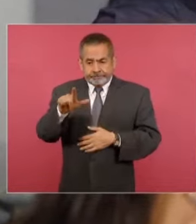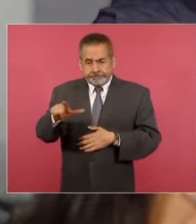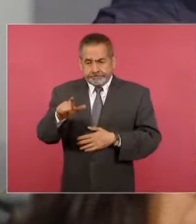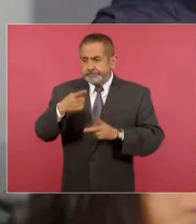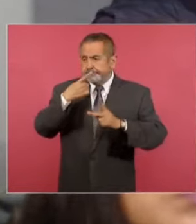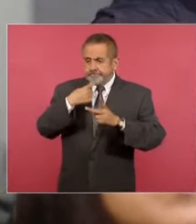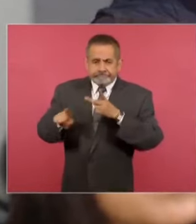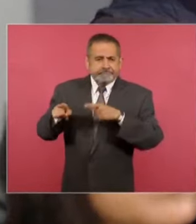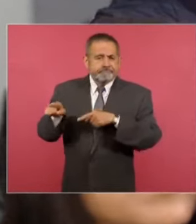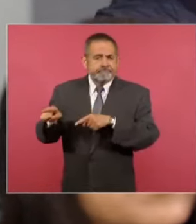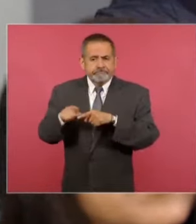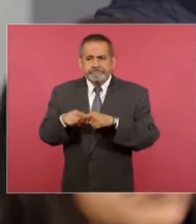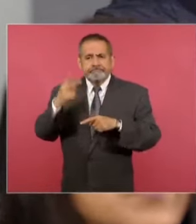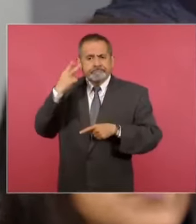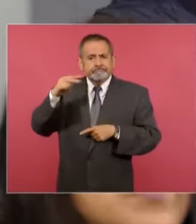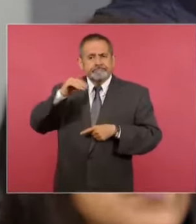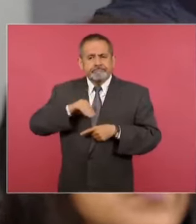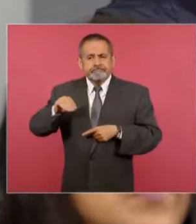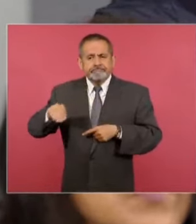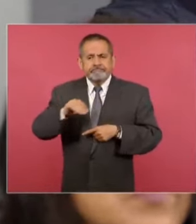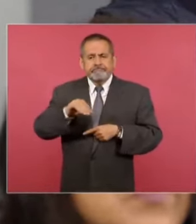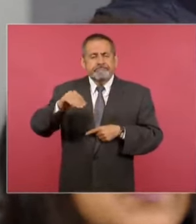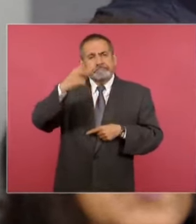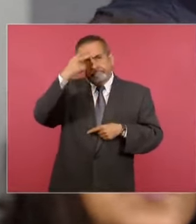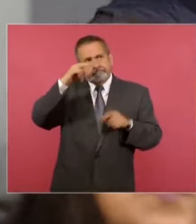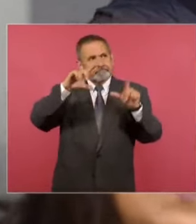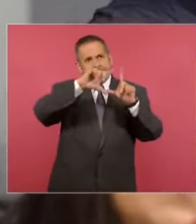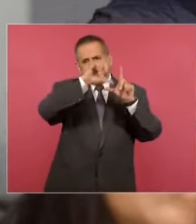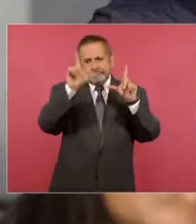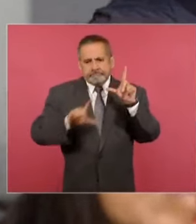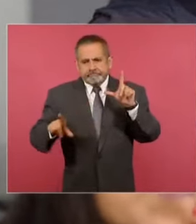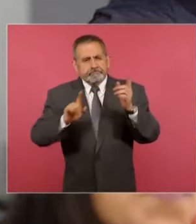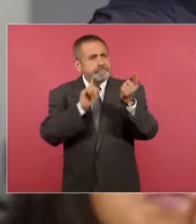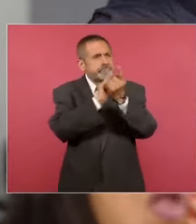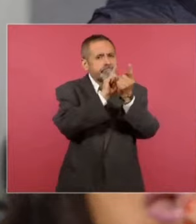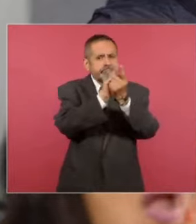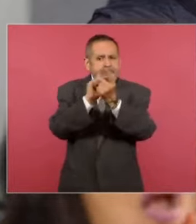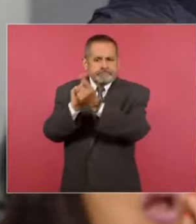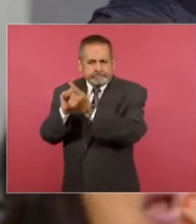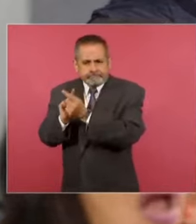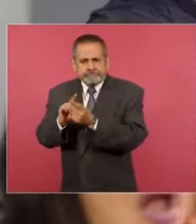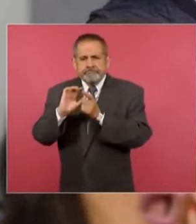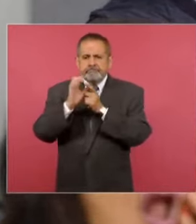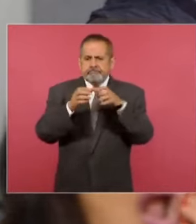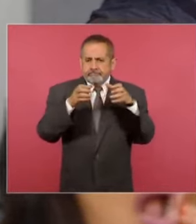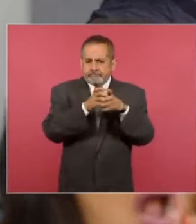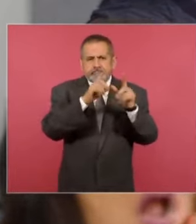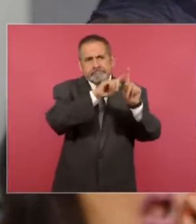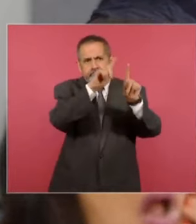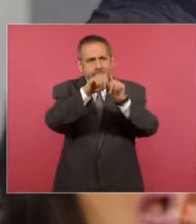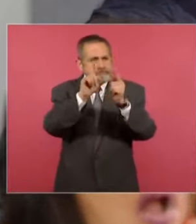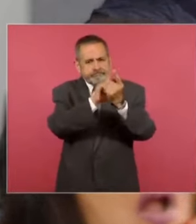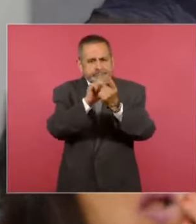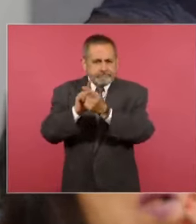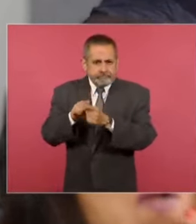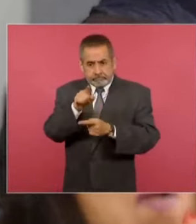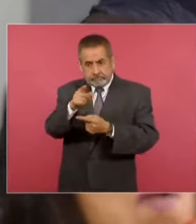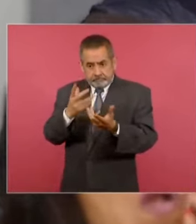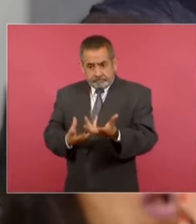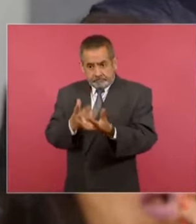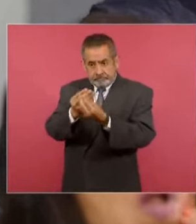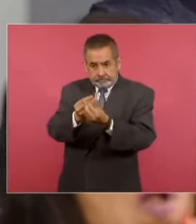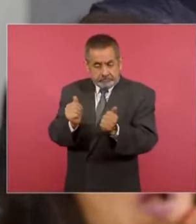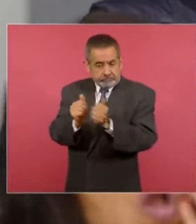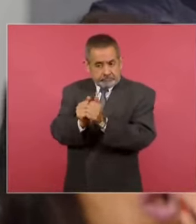una especie de gira por toda la República, esto para encontrarse con los comités por todo el país. En este sentido, ¿se sumaría usted?